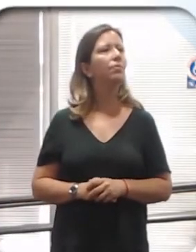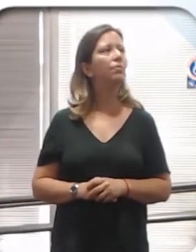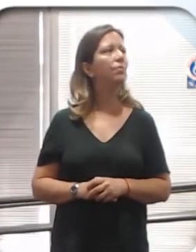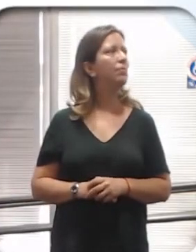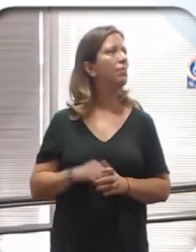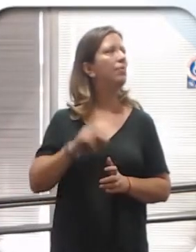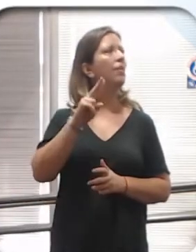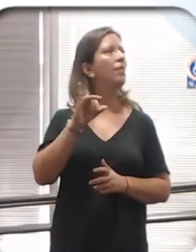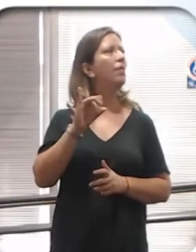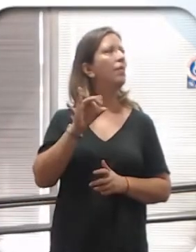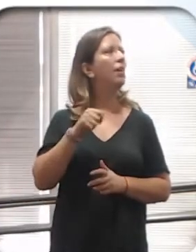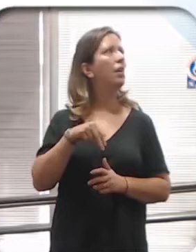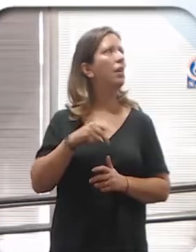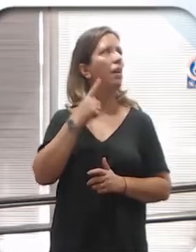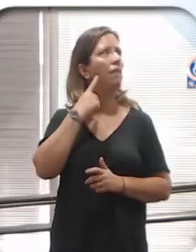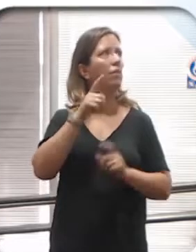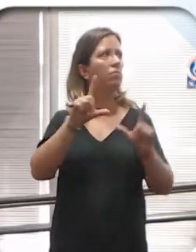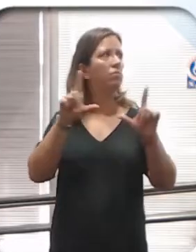Diga usted.